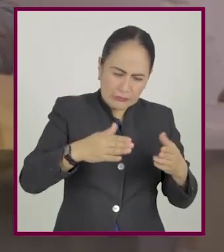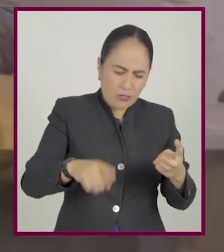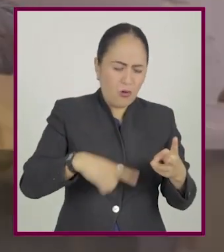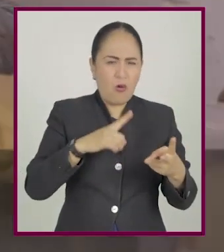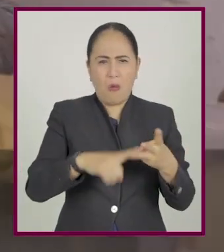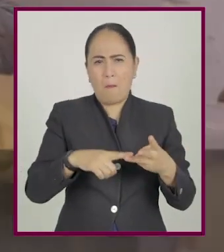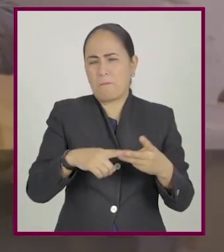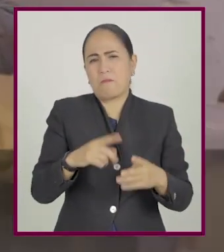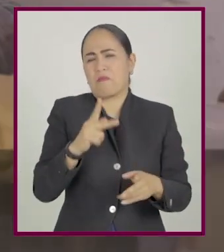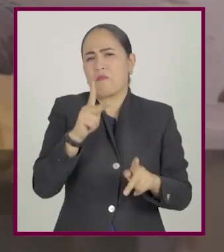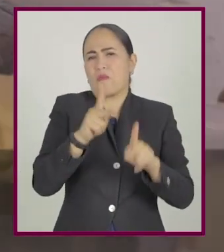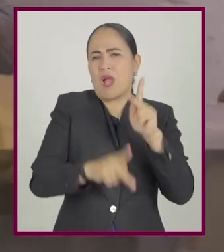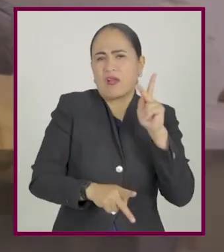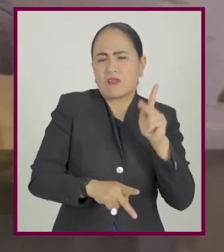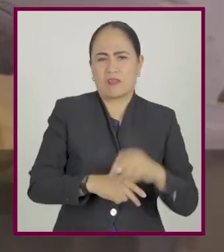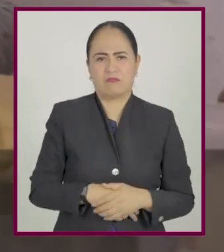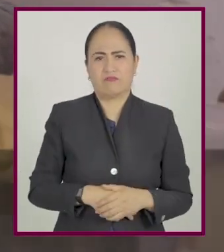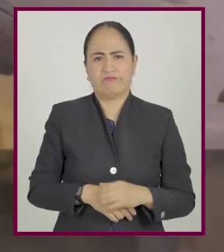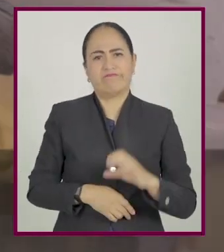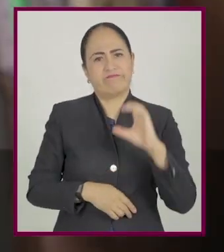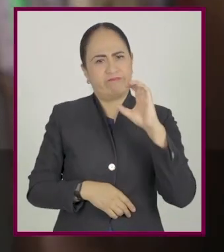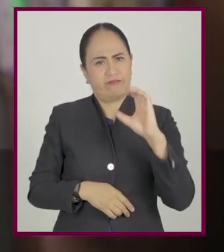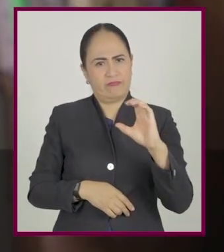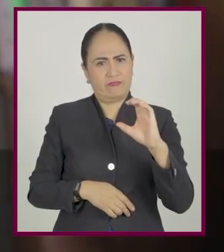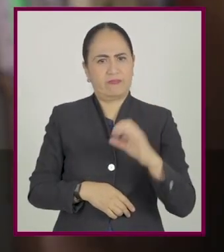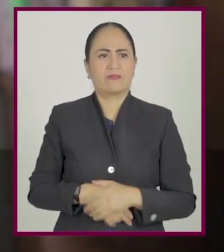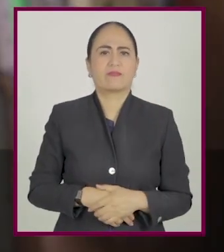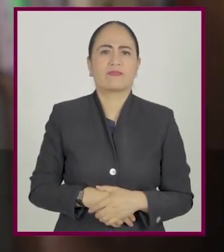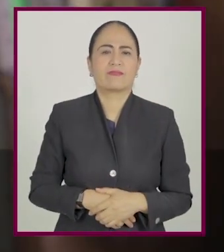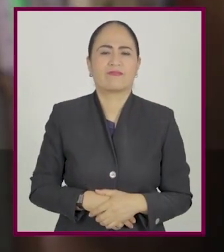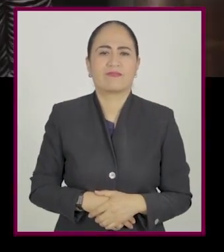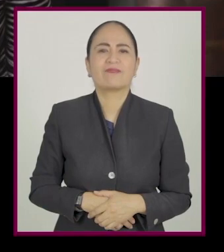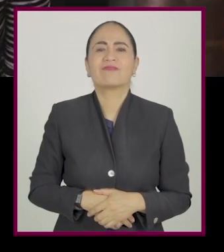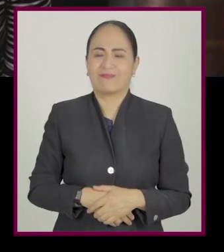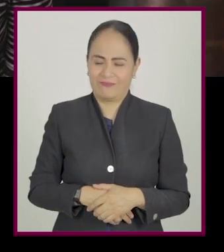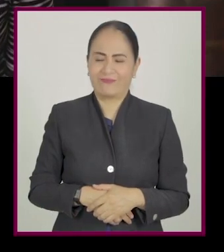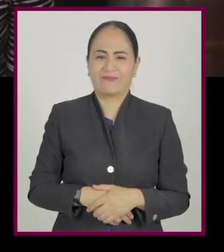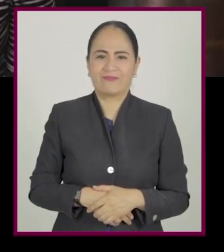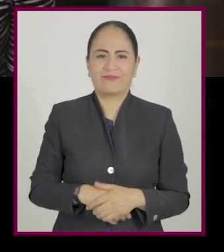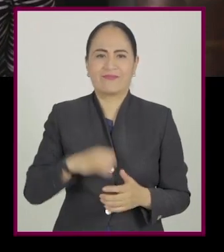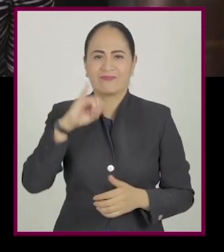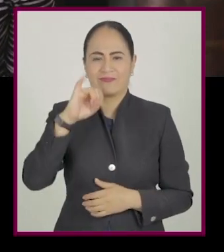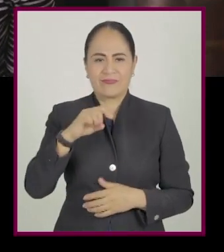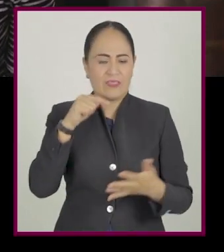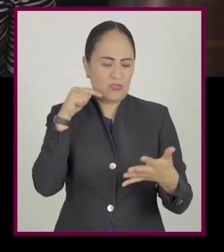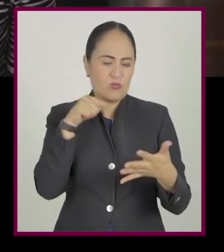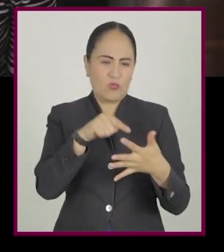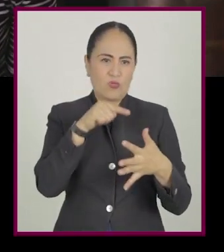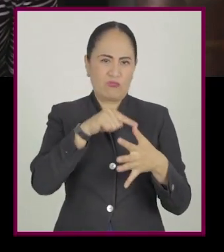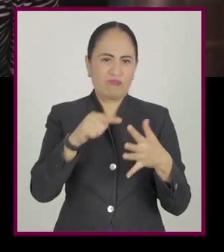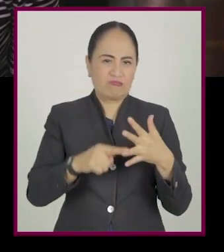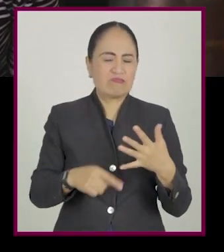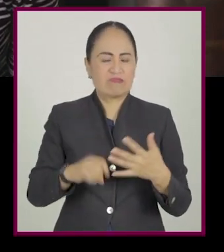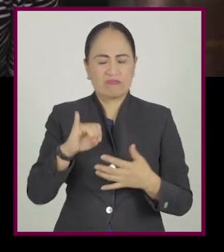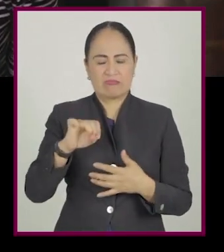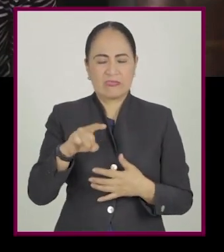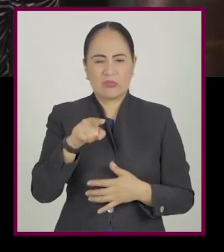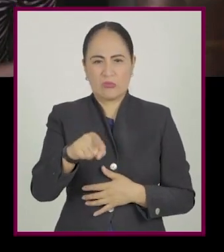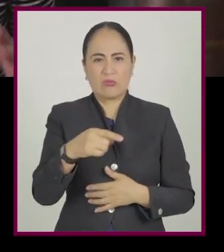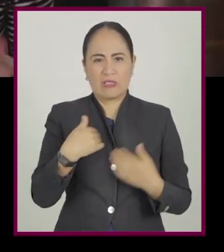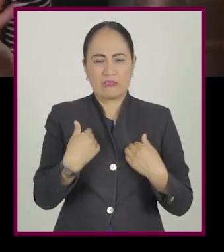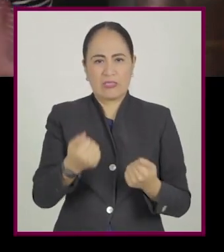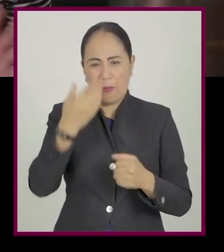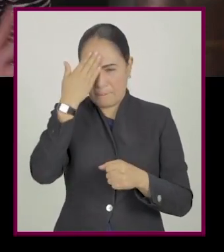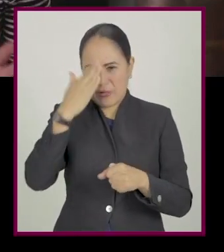parcialmente. Letra C. Sí, me lo propongo. Listo. De entrada se nota que aceptas que te cuesta trabajo memorizar cosas,